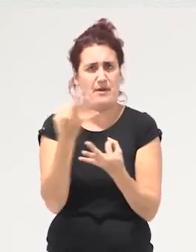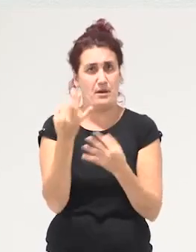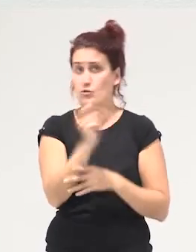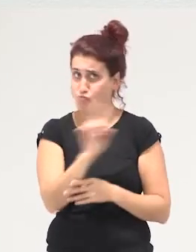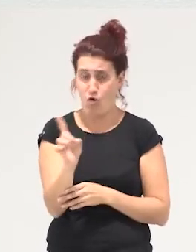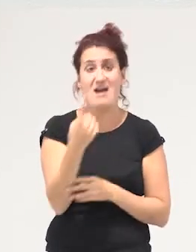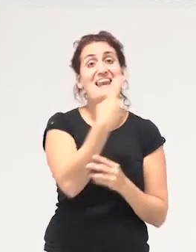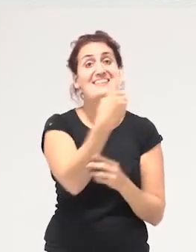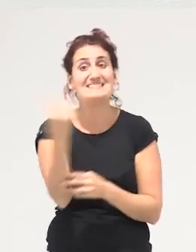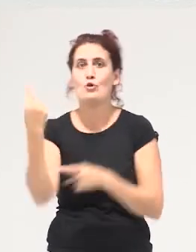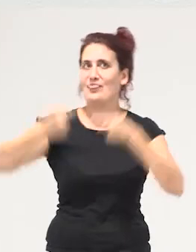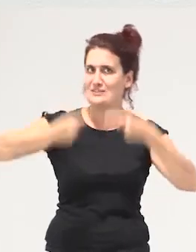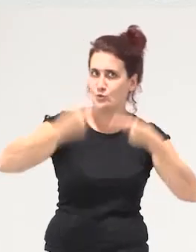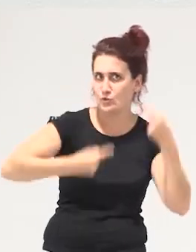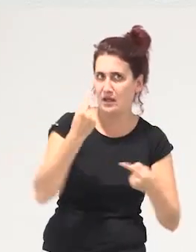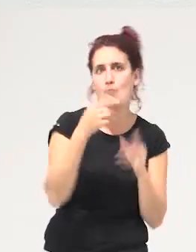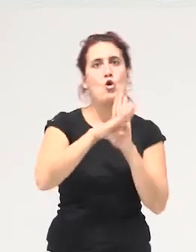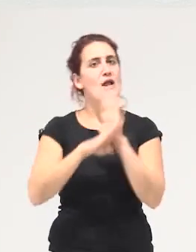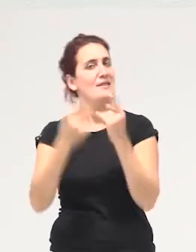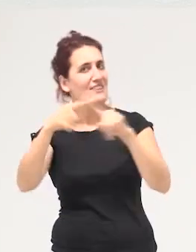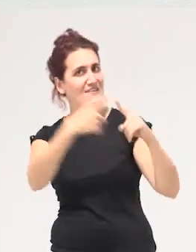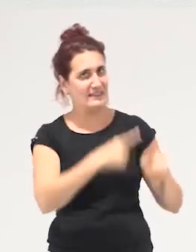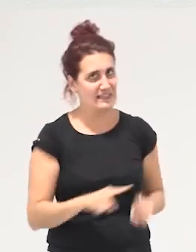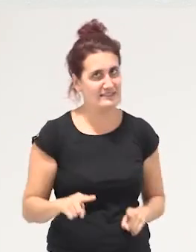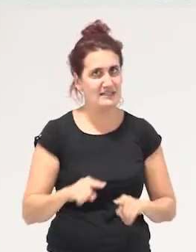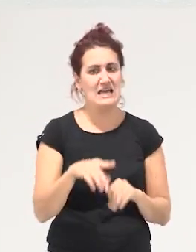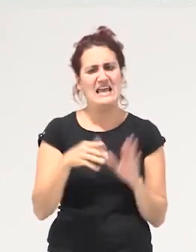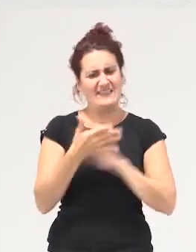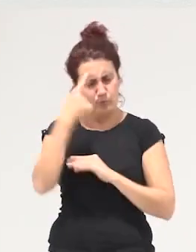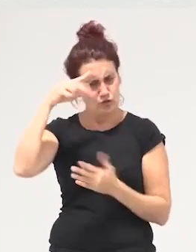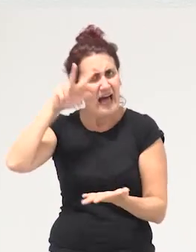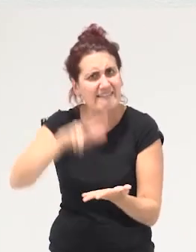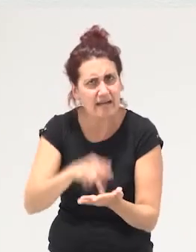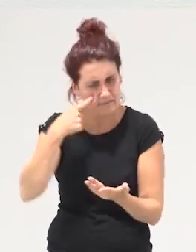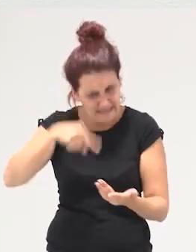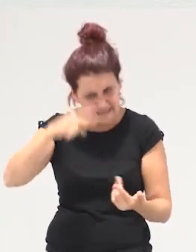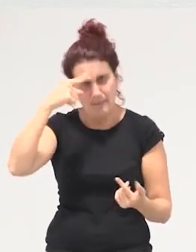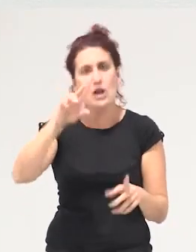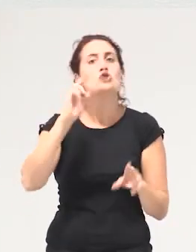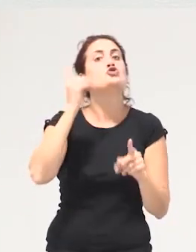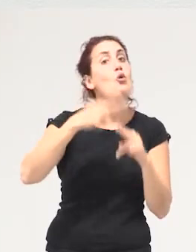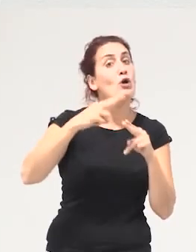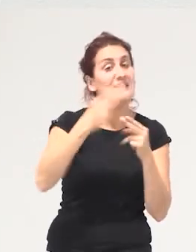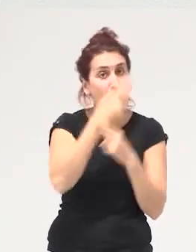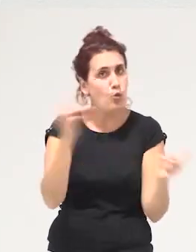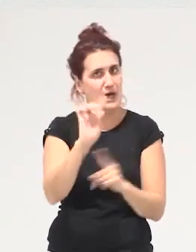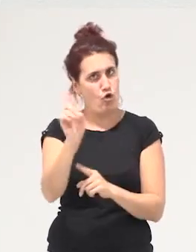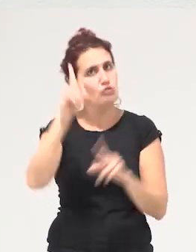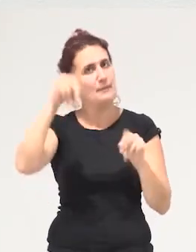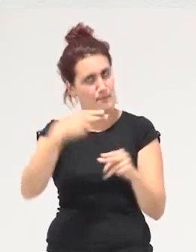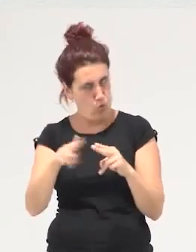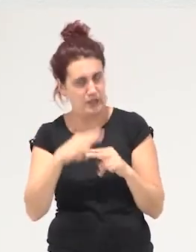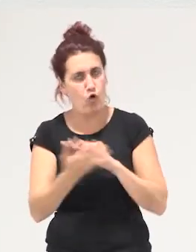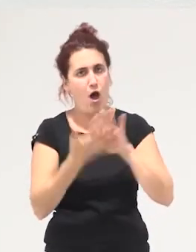necesitamos discutir distintos programas entonces necesitamos aterrizar y cuando hablo de aterrizar no hablo solo de política pública hablo de lo político